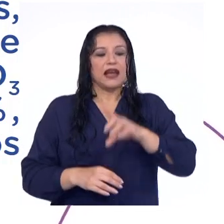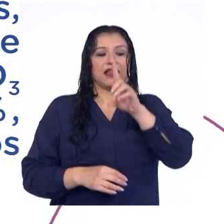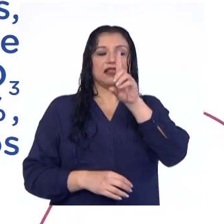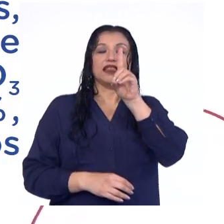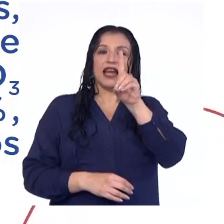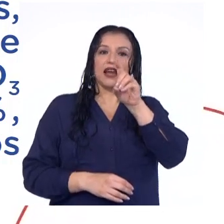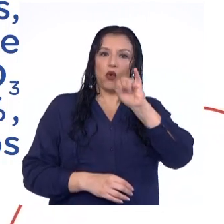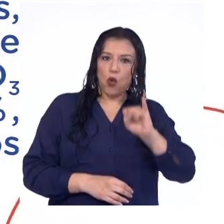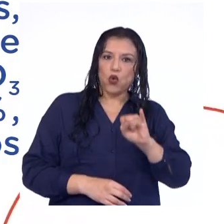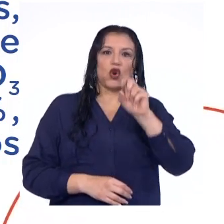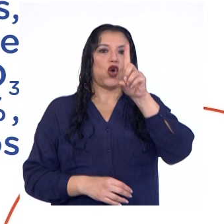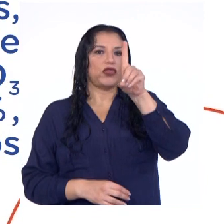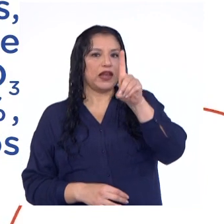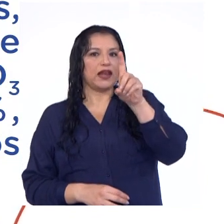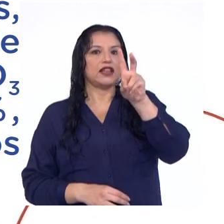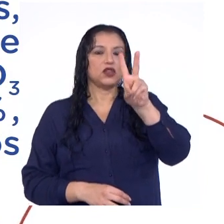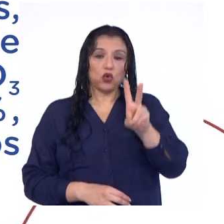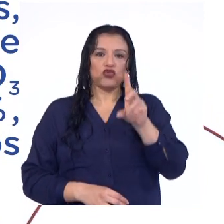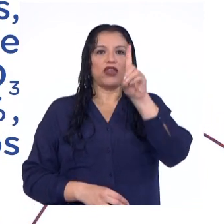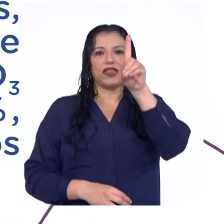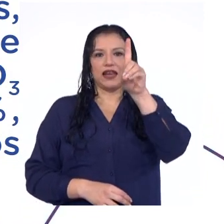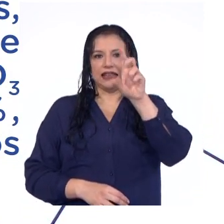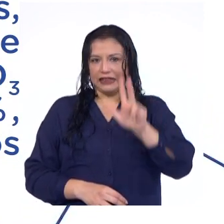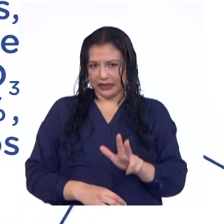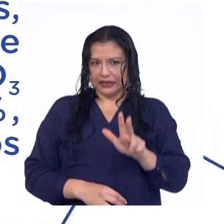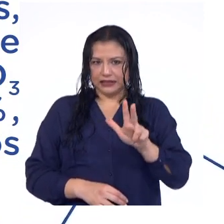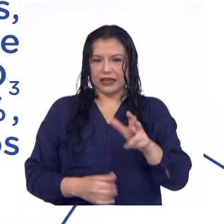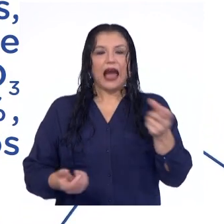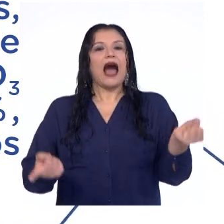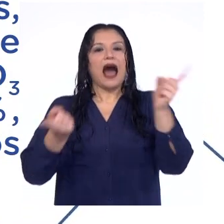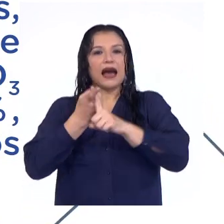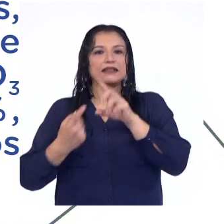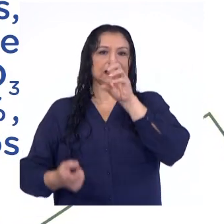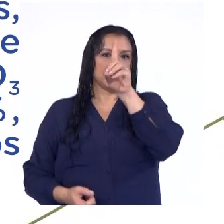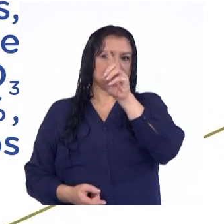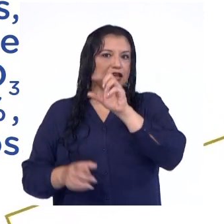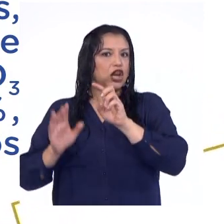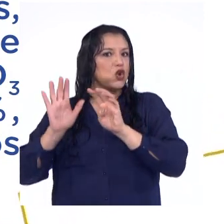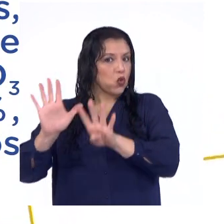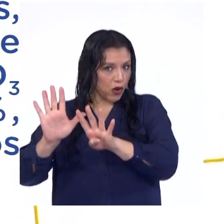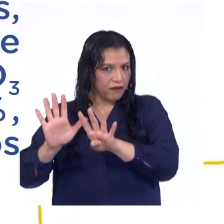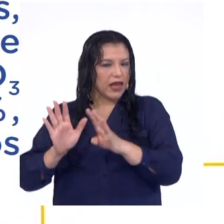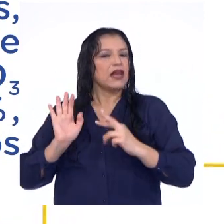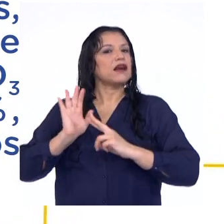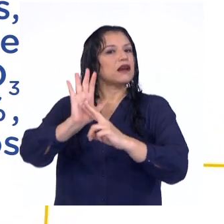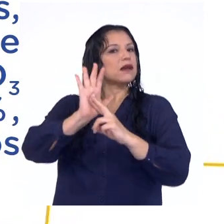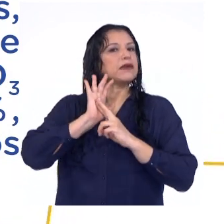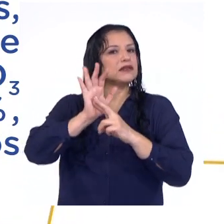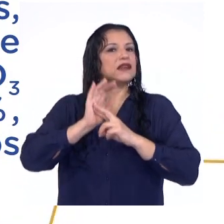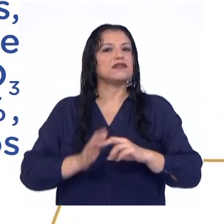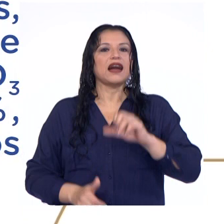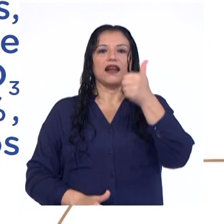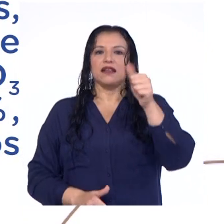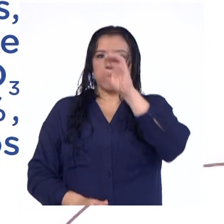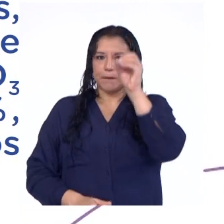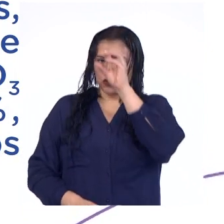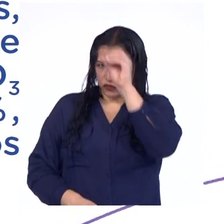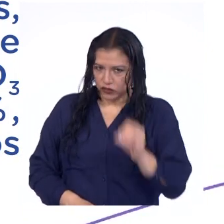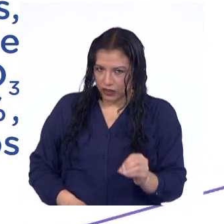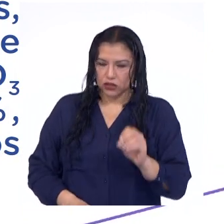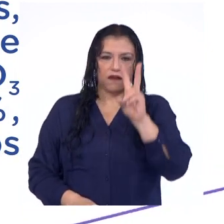1, desil 2, desil 3 hasta desil 9, y que representan el 10%,